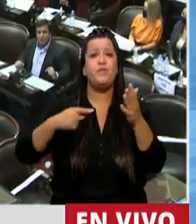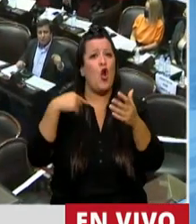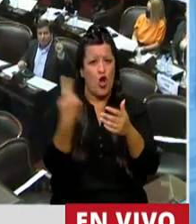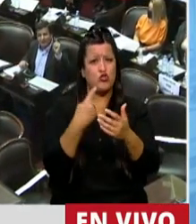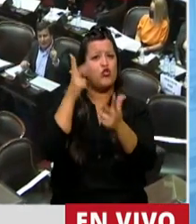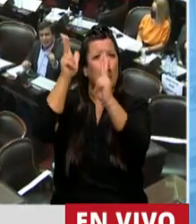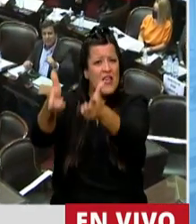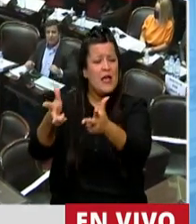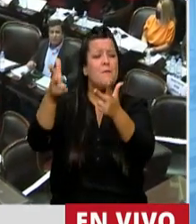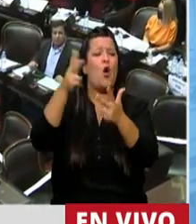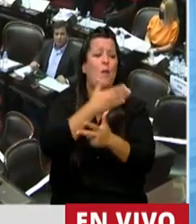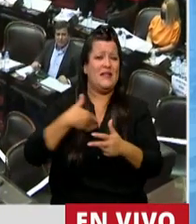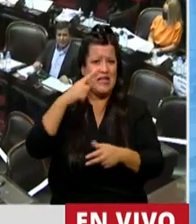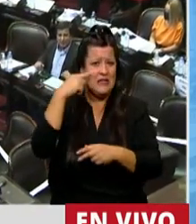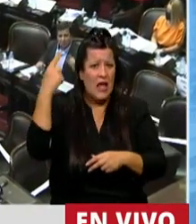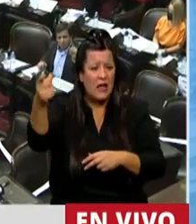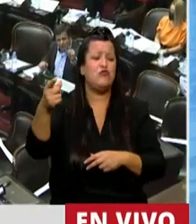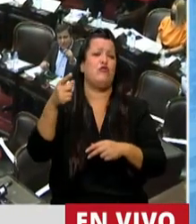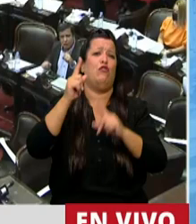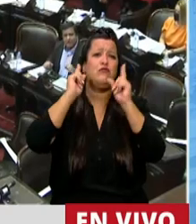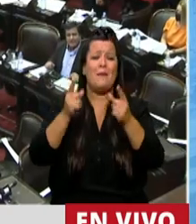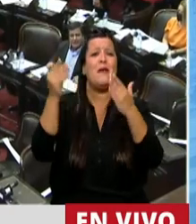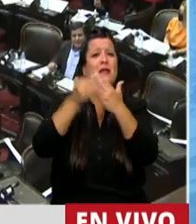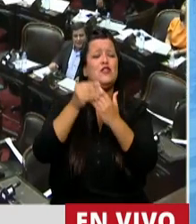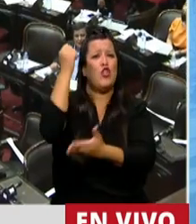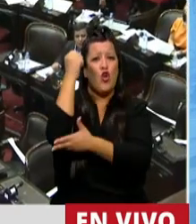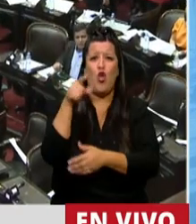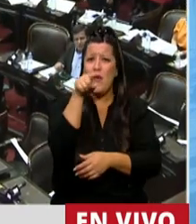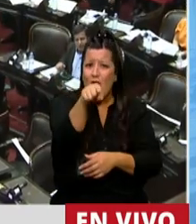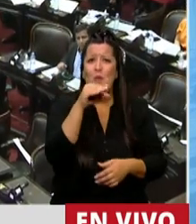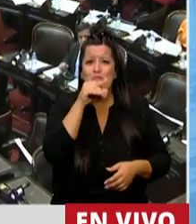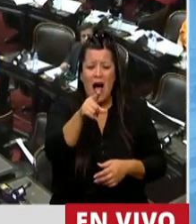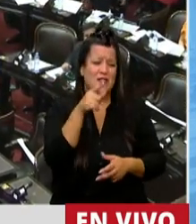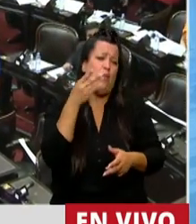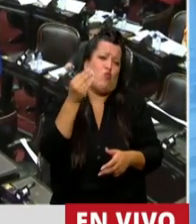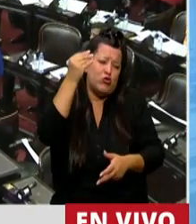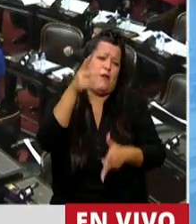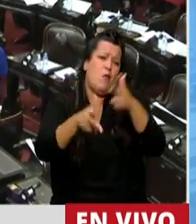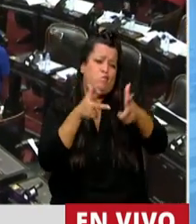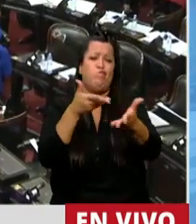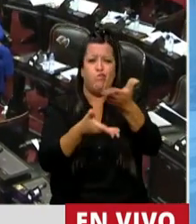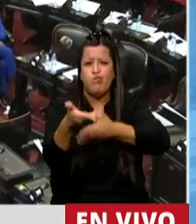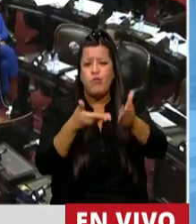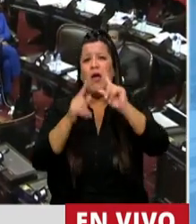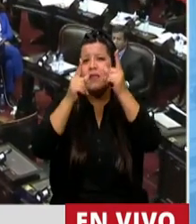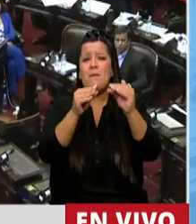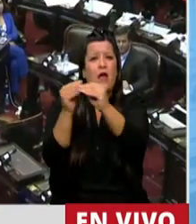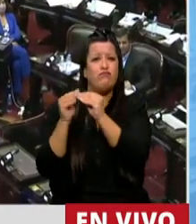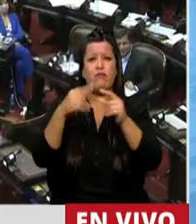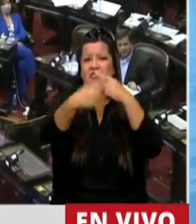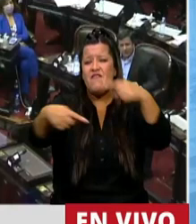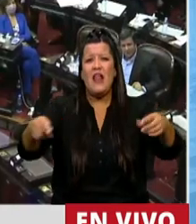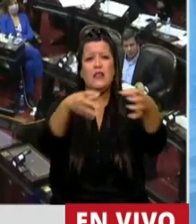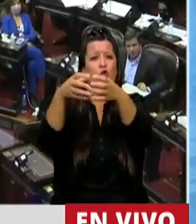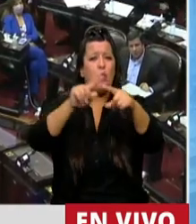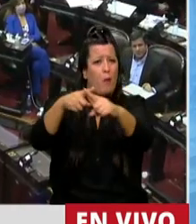planteamos al Ministro de Economía. Con usted, señor Presidente, lo hemos hablado muchas veces, y lo hemos compartido con diputados de distintos